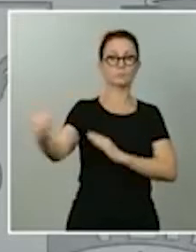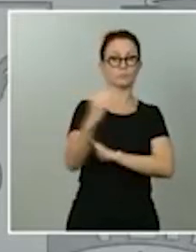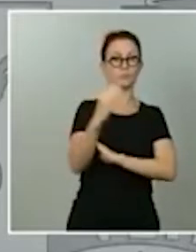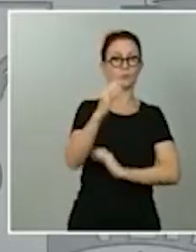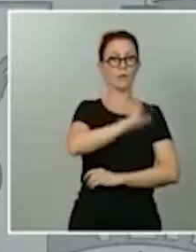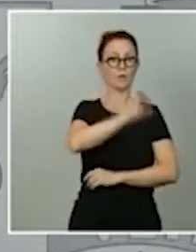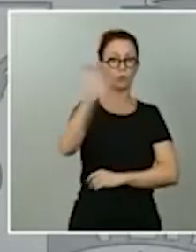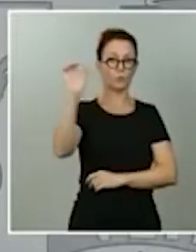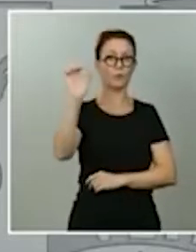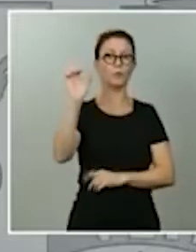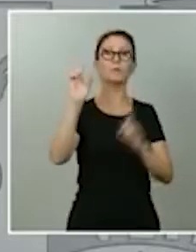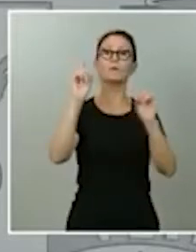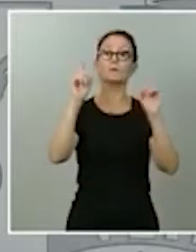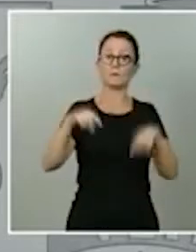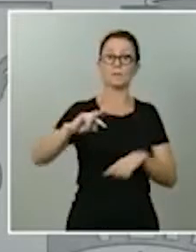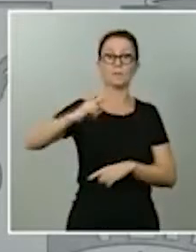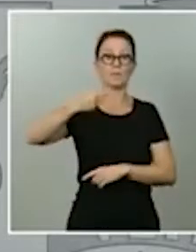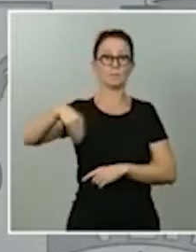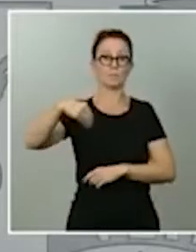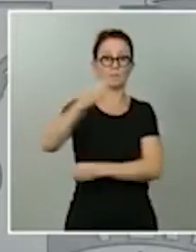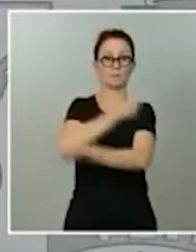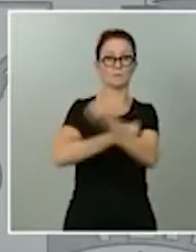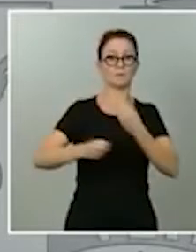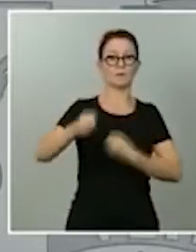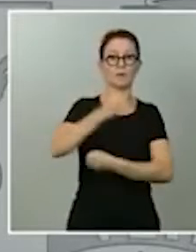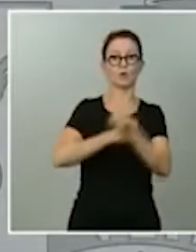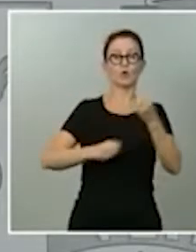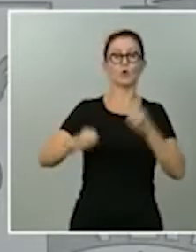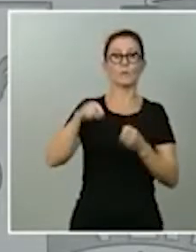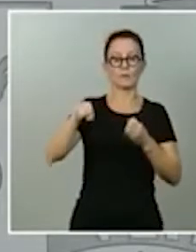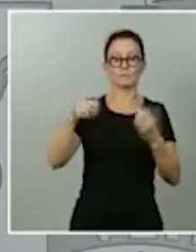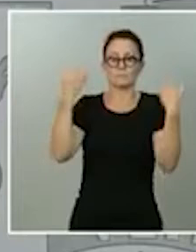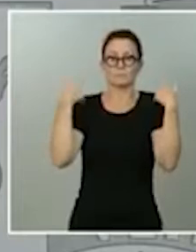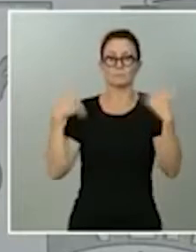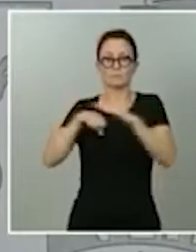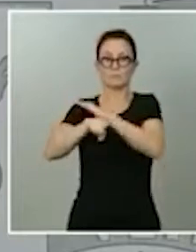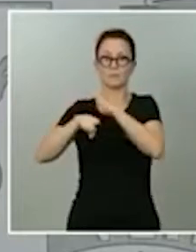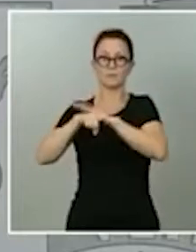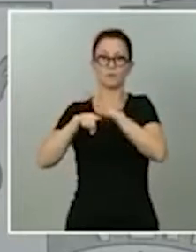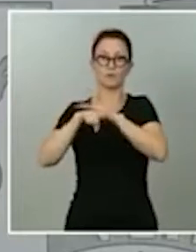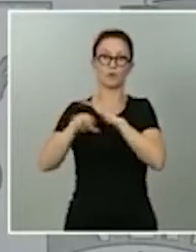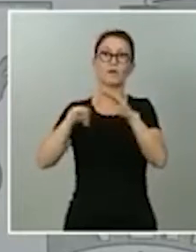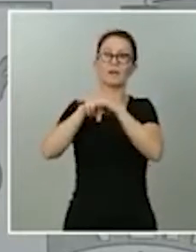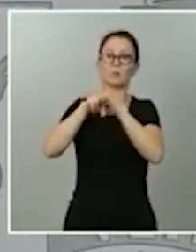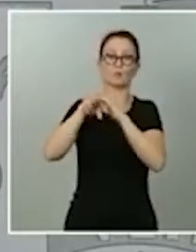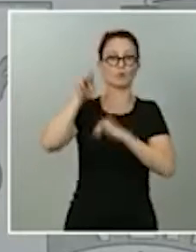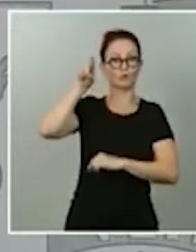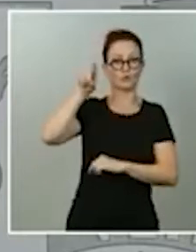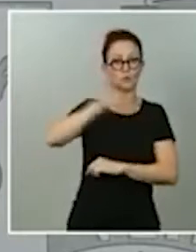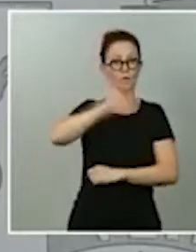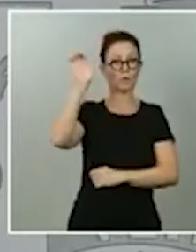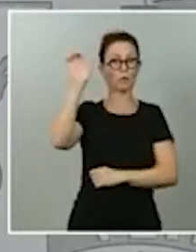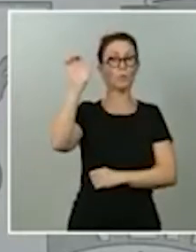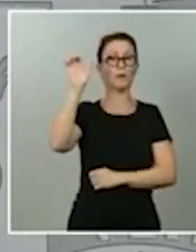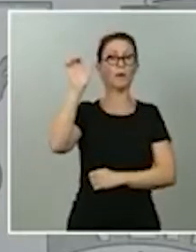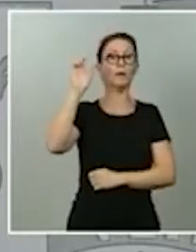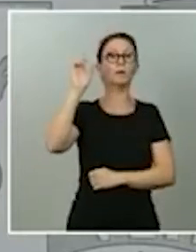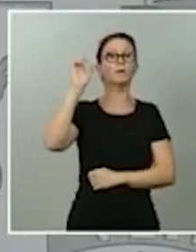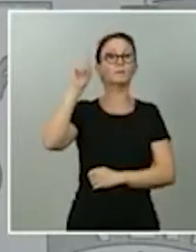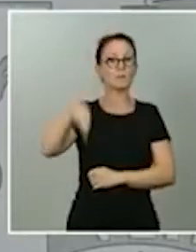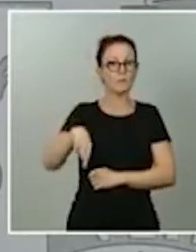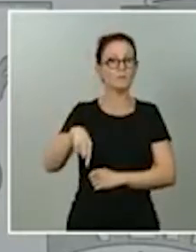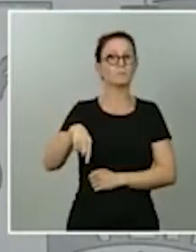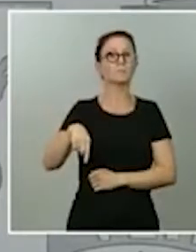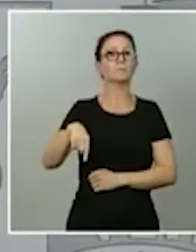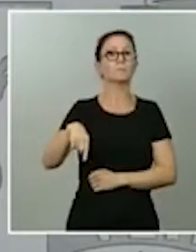vicepresidenta económica que fue quien lógicamente ha gestionado estos recursos en Europa y además ha sido una de las propuestas que se planteó en el